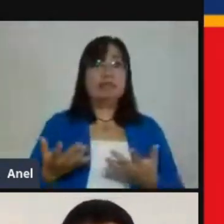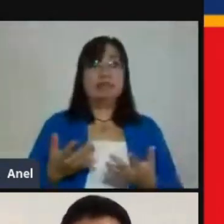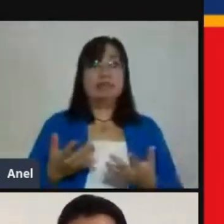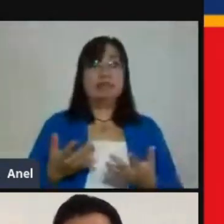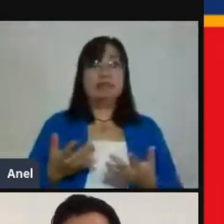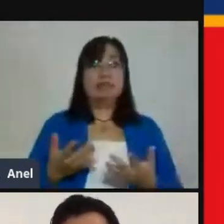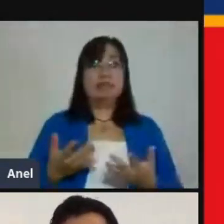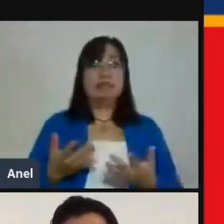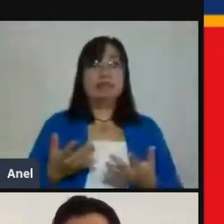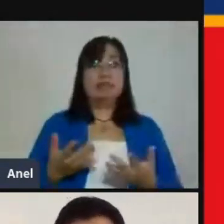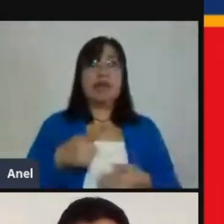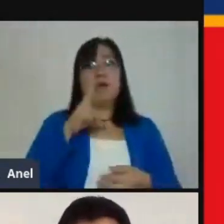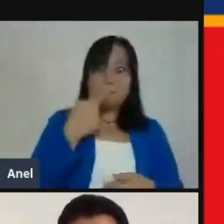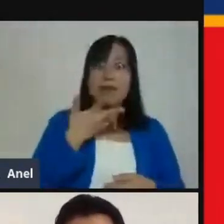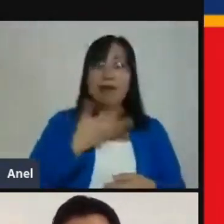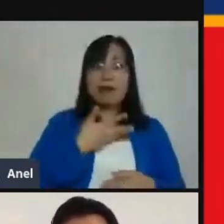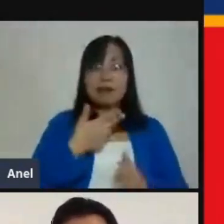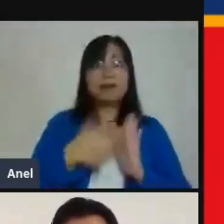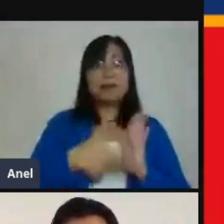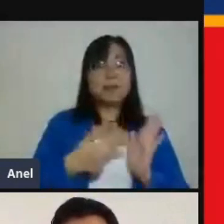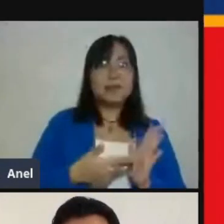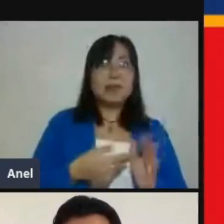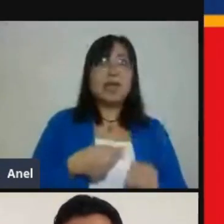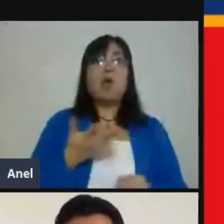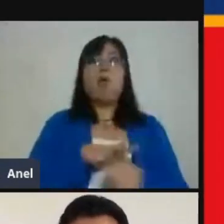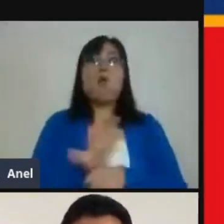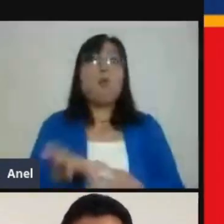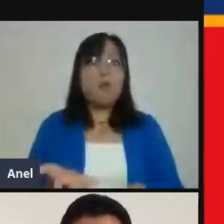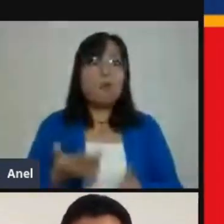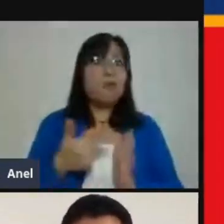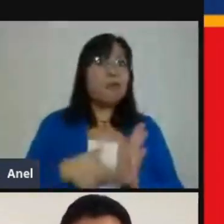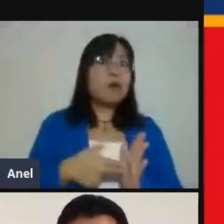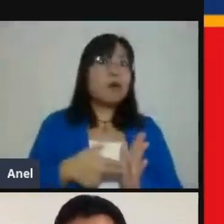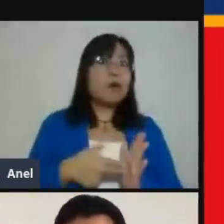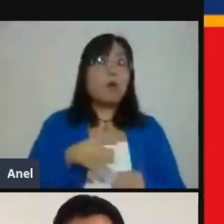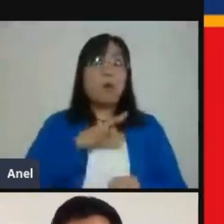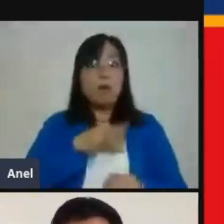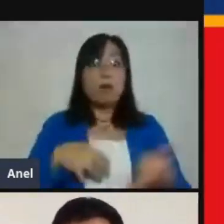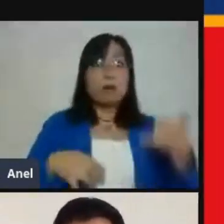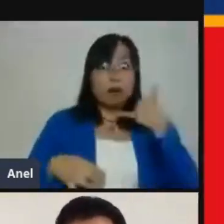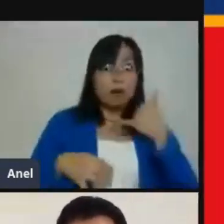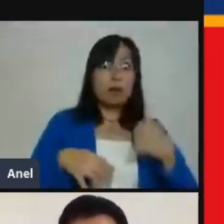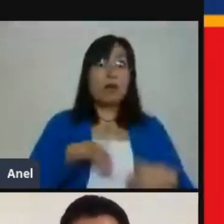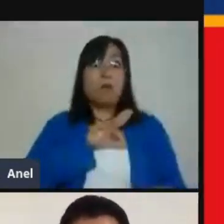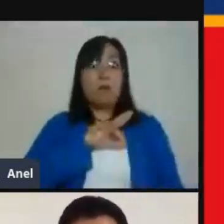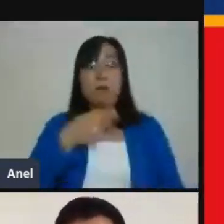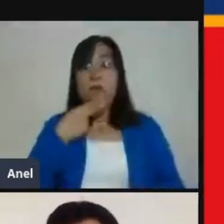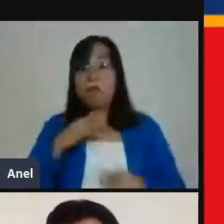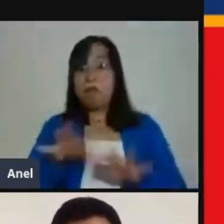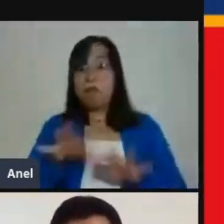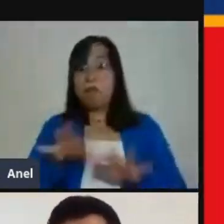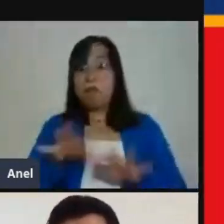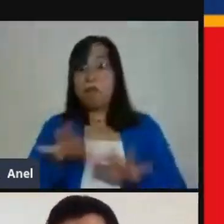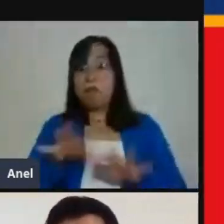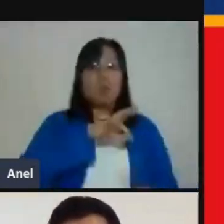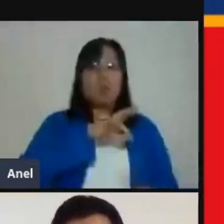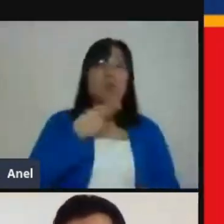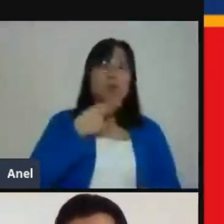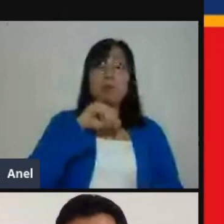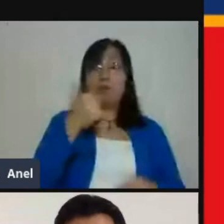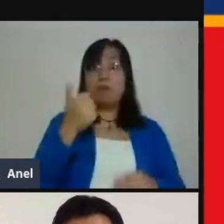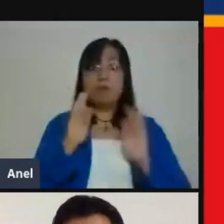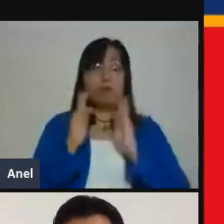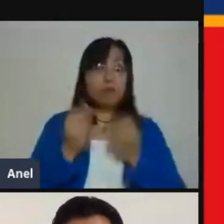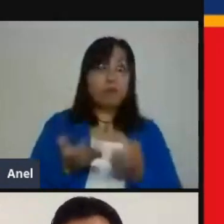utilizar Claro, si vas a poder tener un dispositivo en casa para que los chicos se comuniquen. O si de